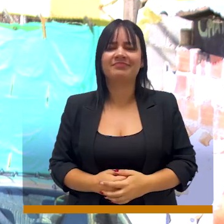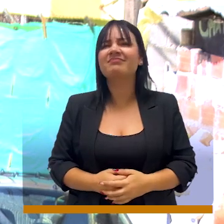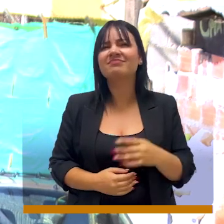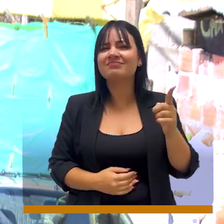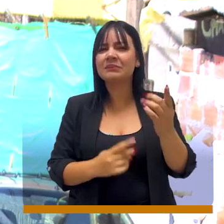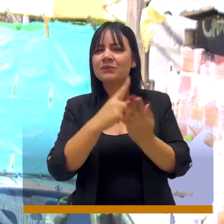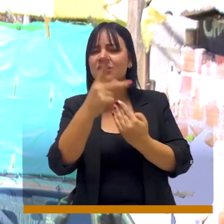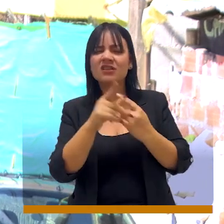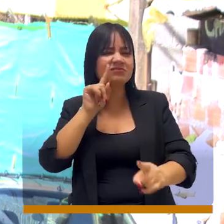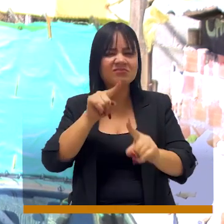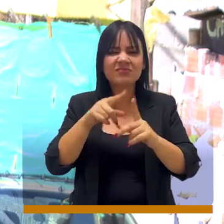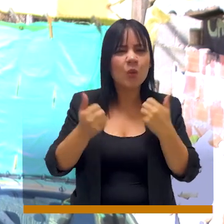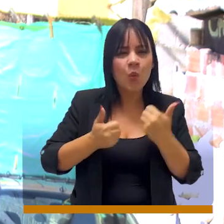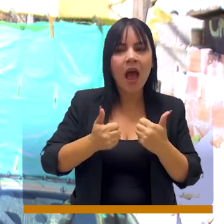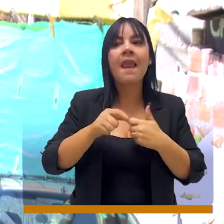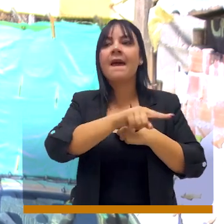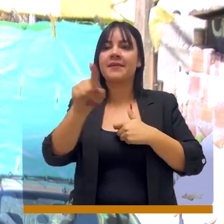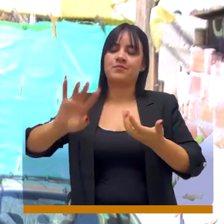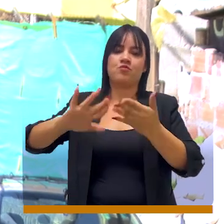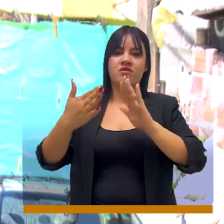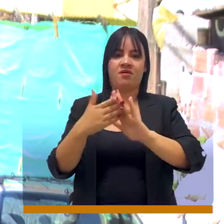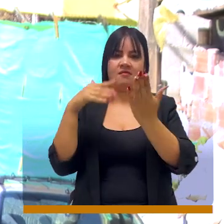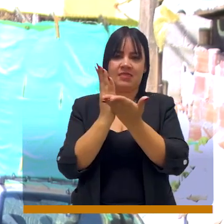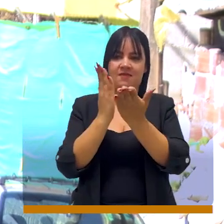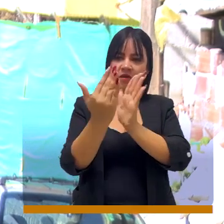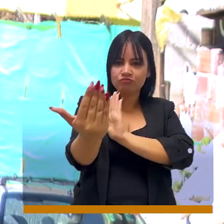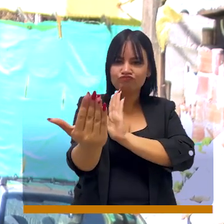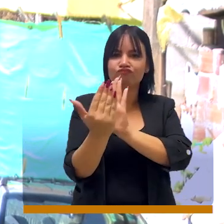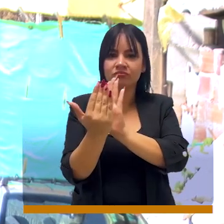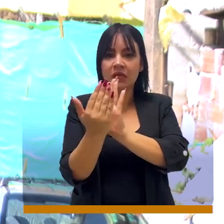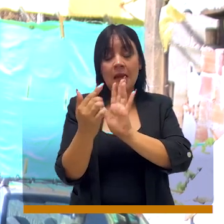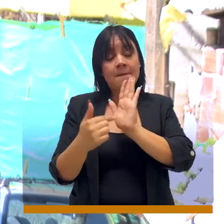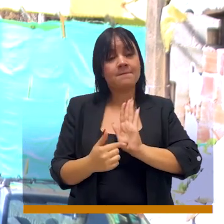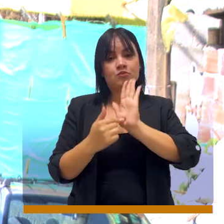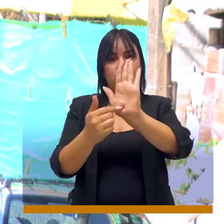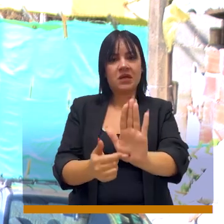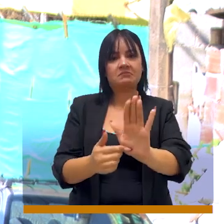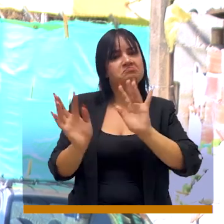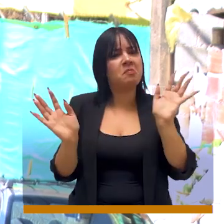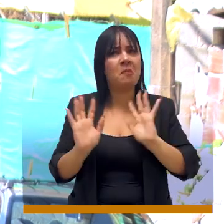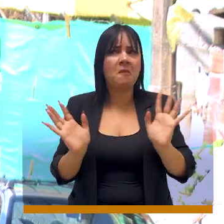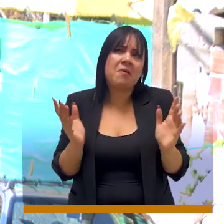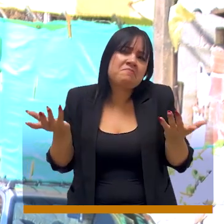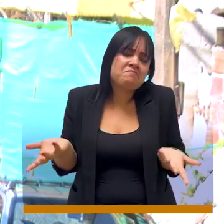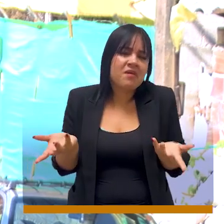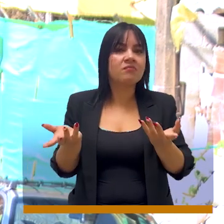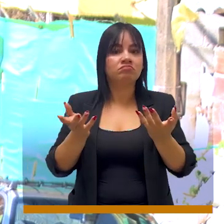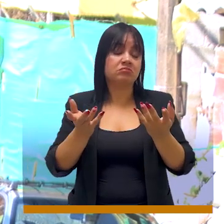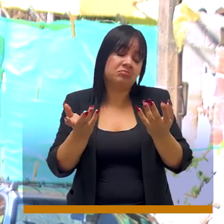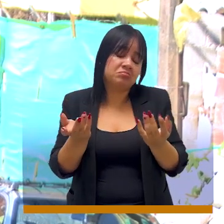con este proyecto es acercarnos más a la comunidad educativa y proyectarles no solamente la